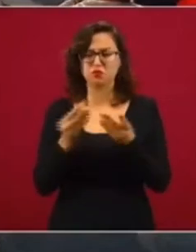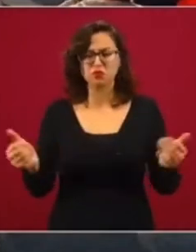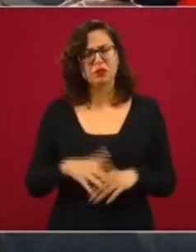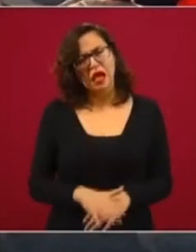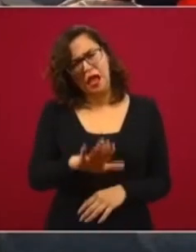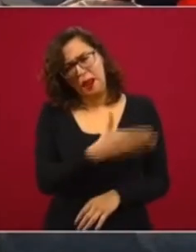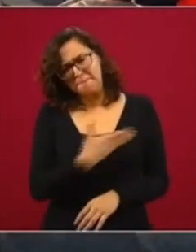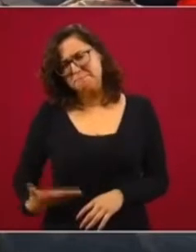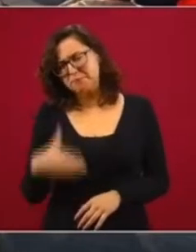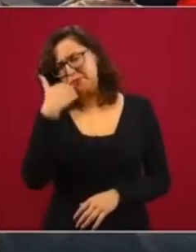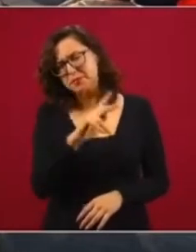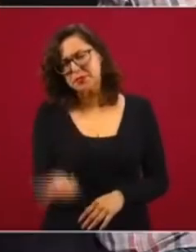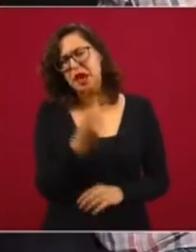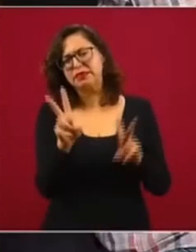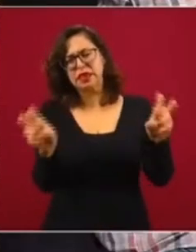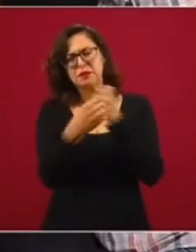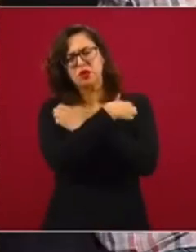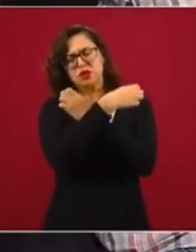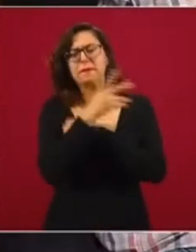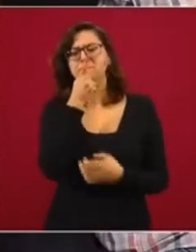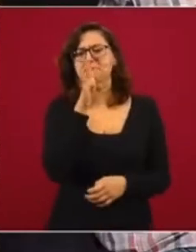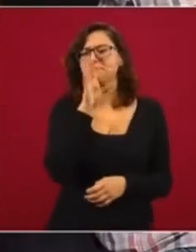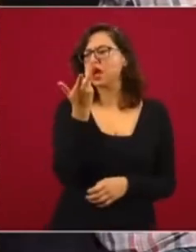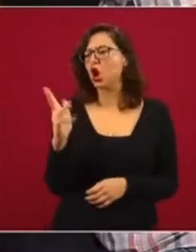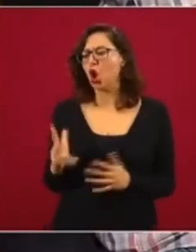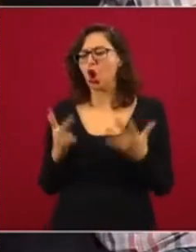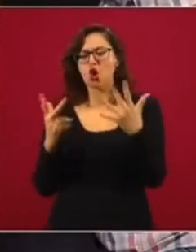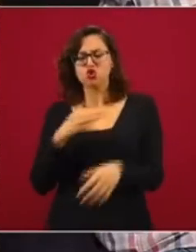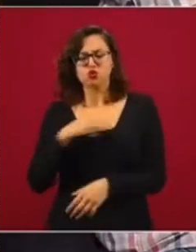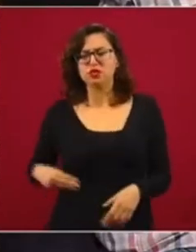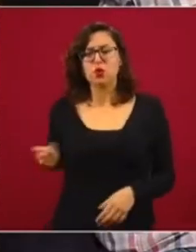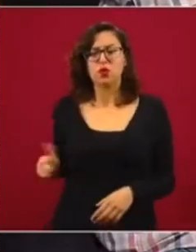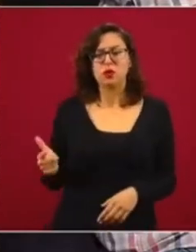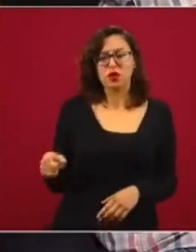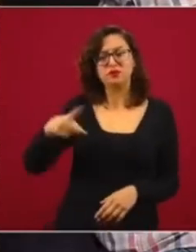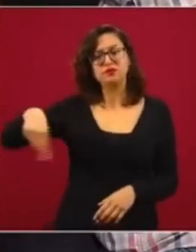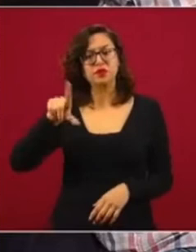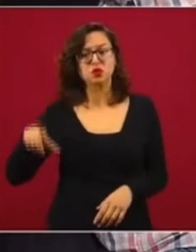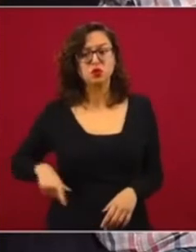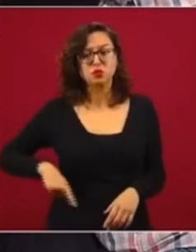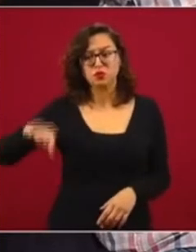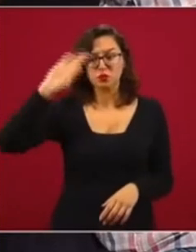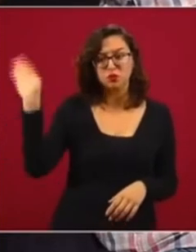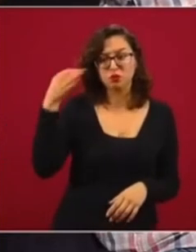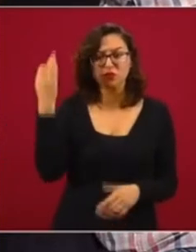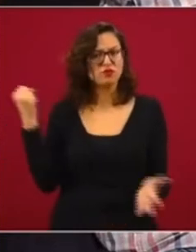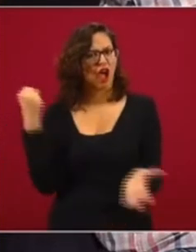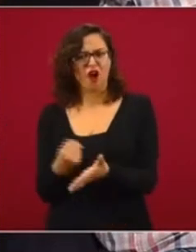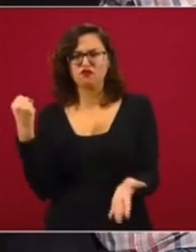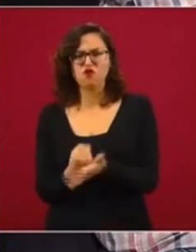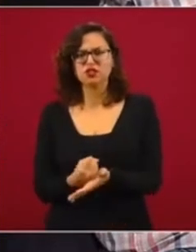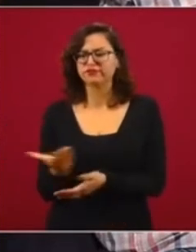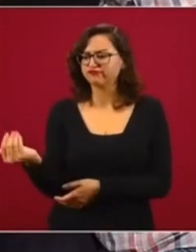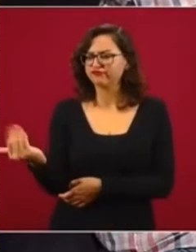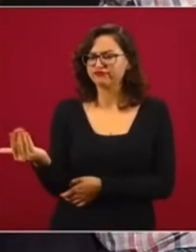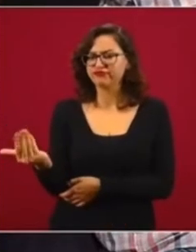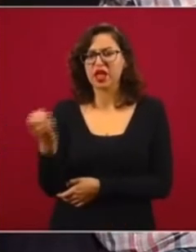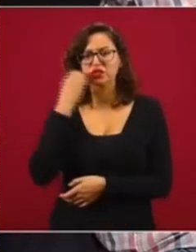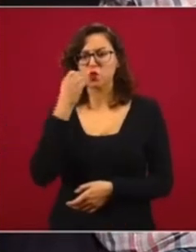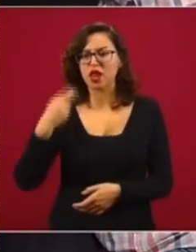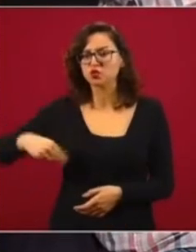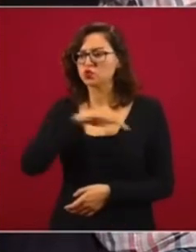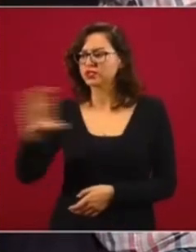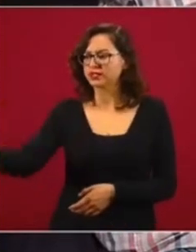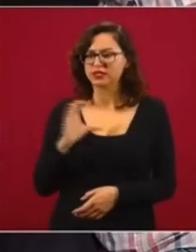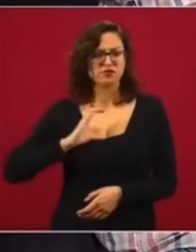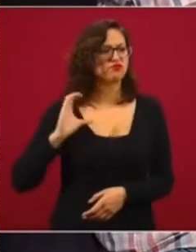Presidente, también sobre, en materia educativa, padres de familia de ocho municipios en Guanajuato denunciaron que funcionarios federales los están obligando a entregar el dinero de la Escuela Es Nuestra